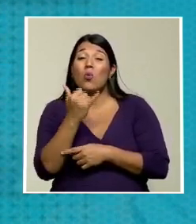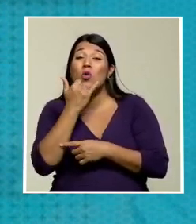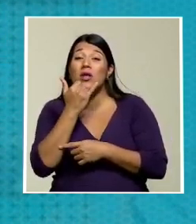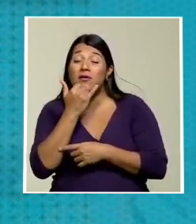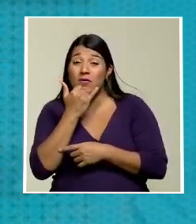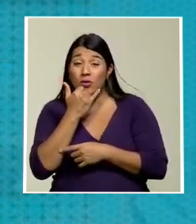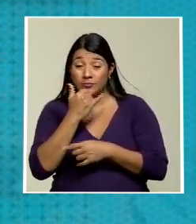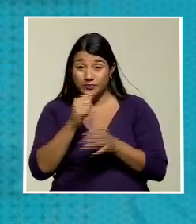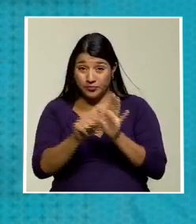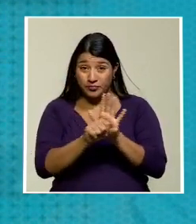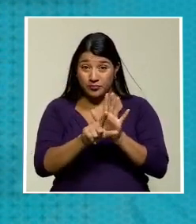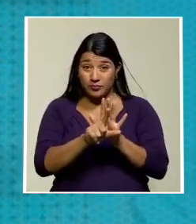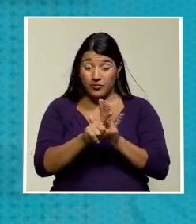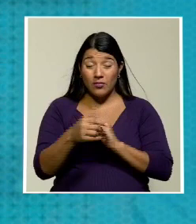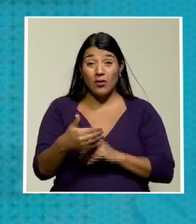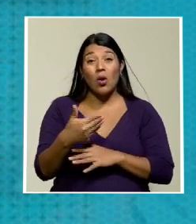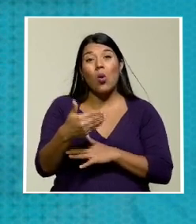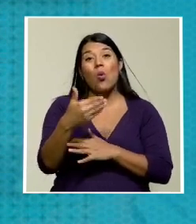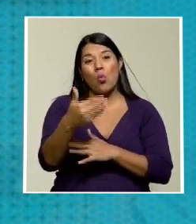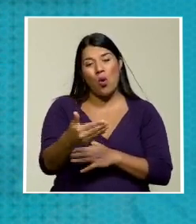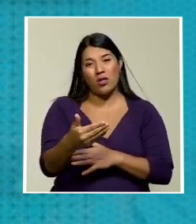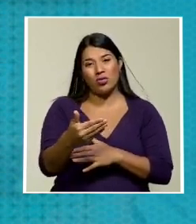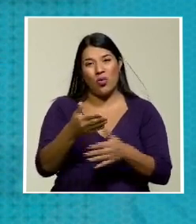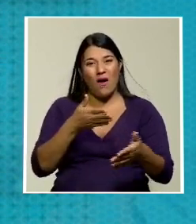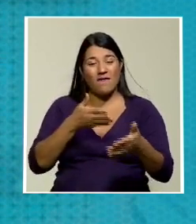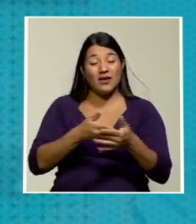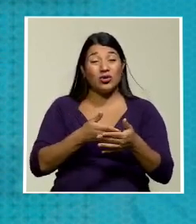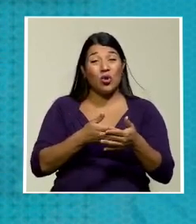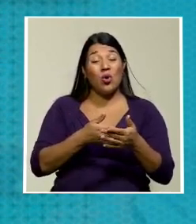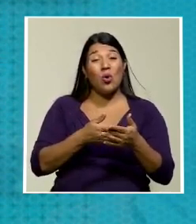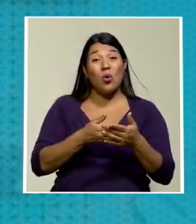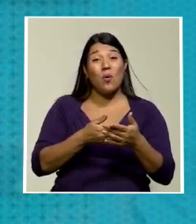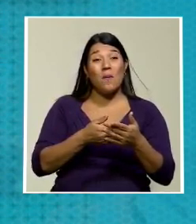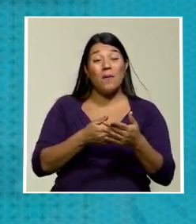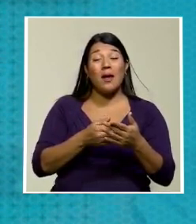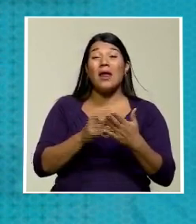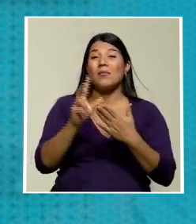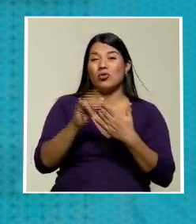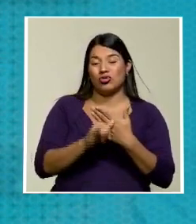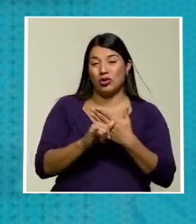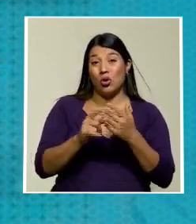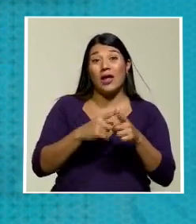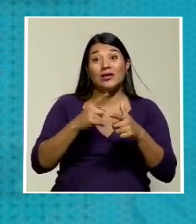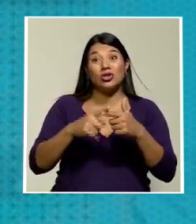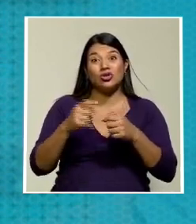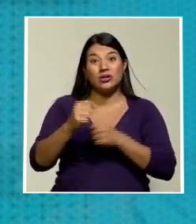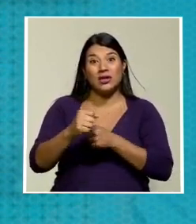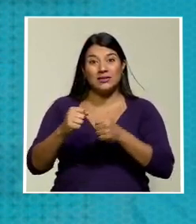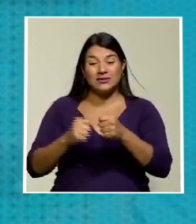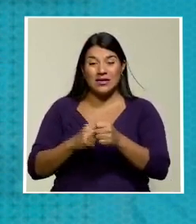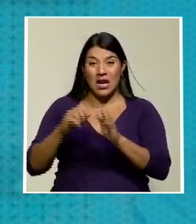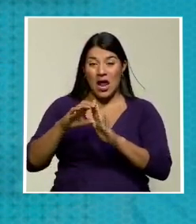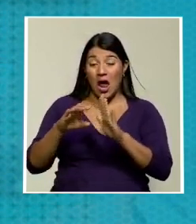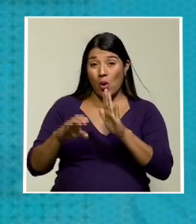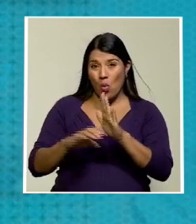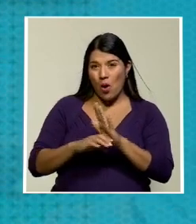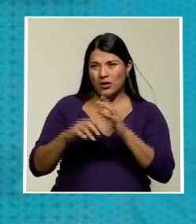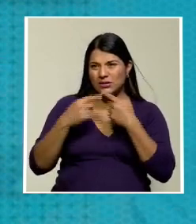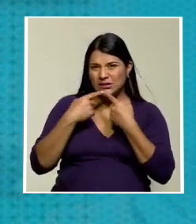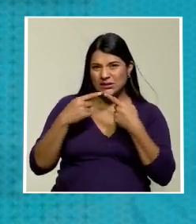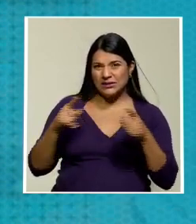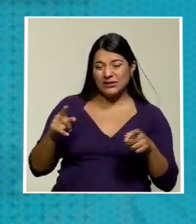legislativo cuando envenenó ese proyecto aún más razón por la cual la sala constitucional decretó